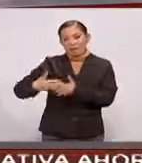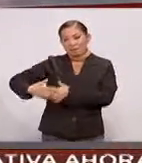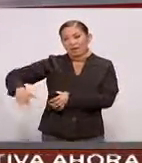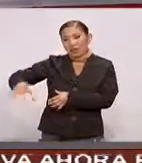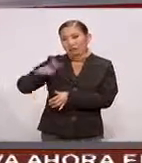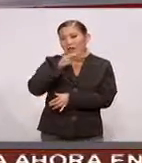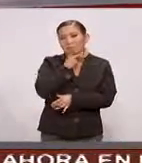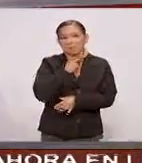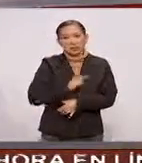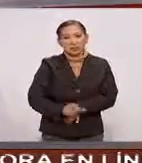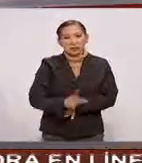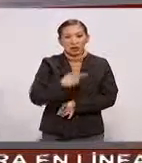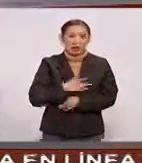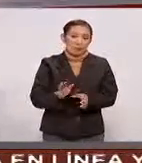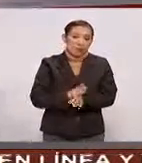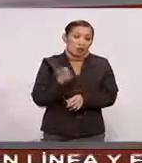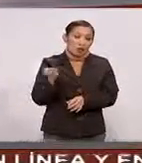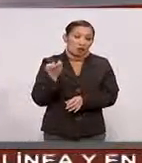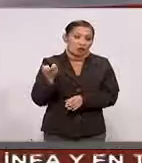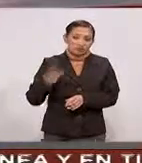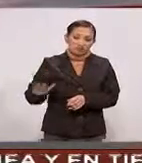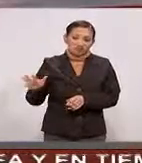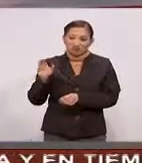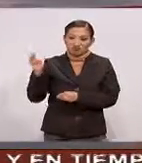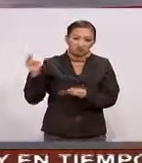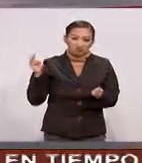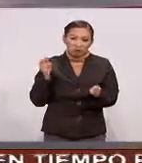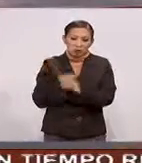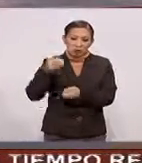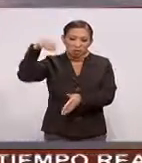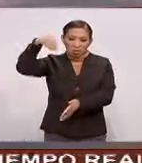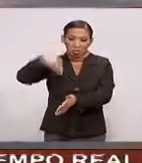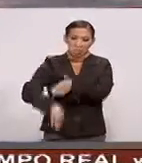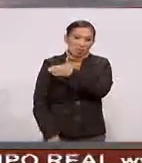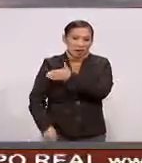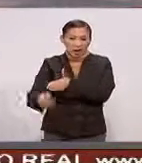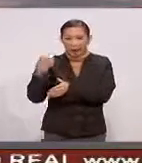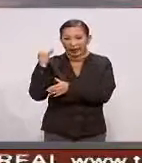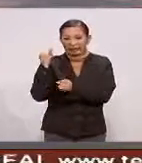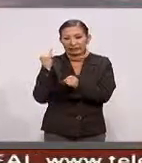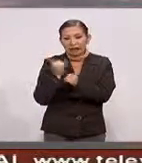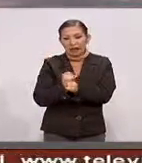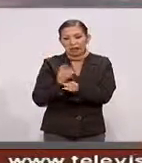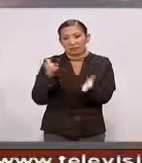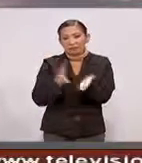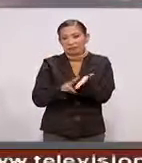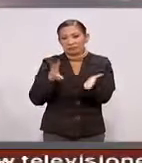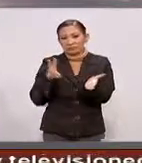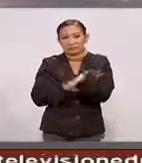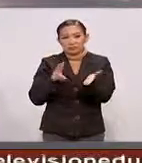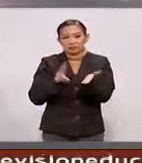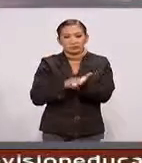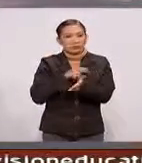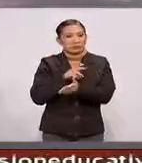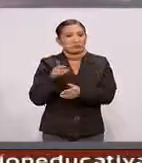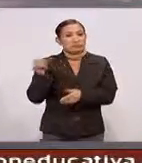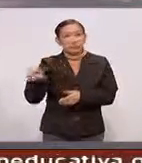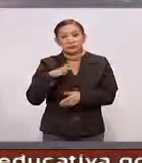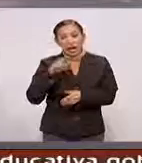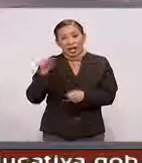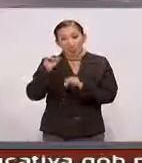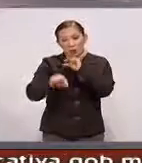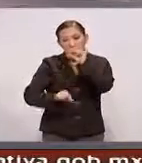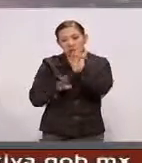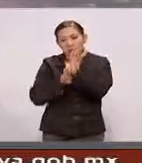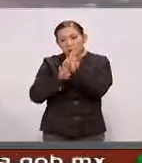Empresa Debido Entre otras cosas Pues a la caída De los precios Internacionales Del crudo En todo el mundo Ahí va la